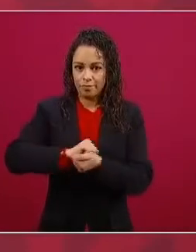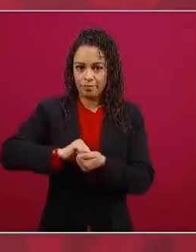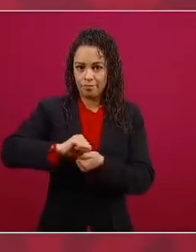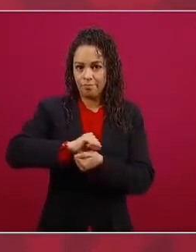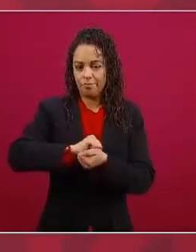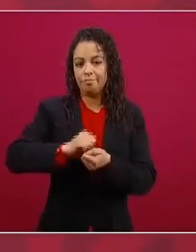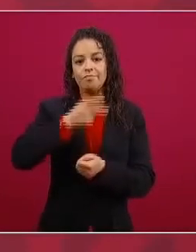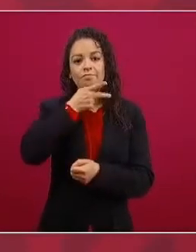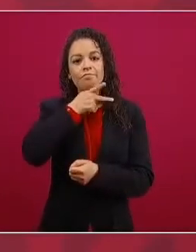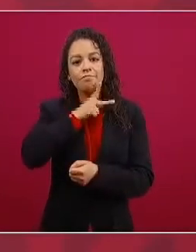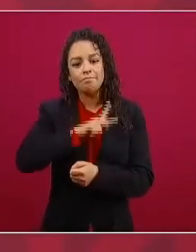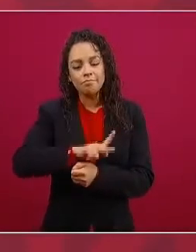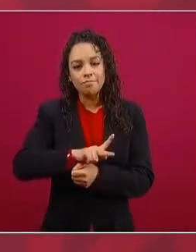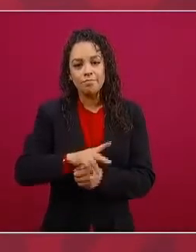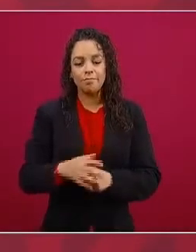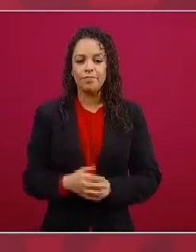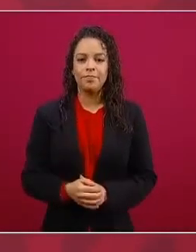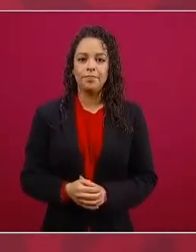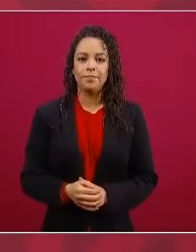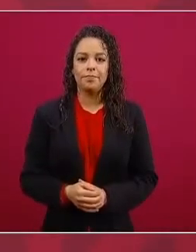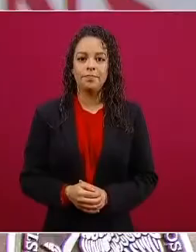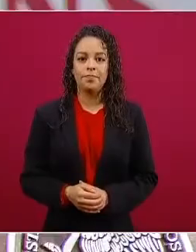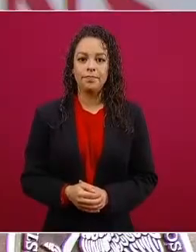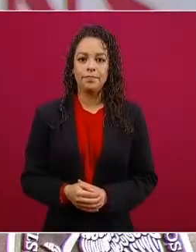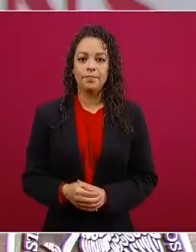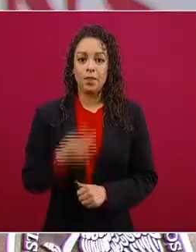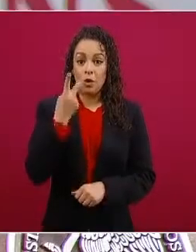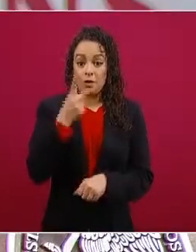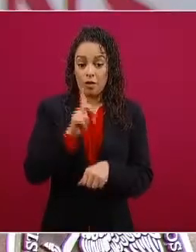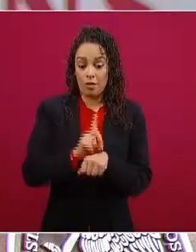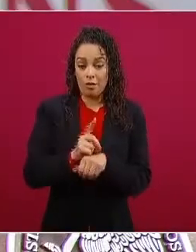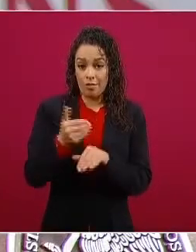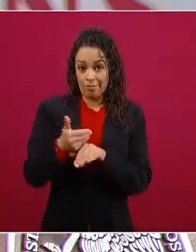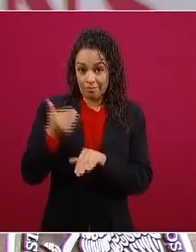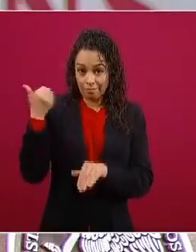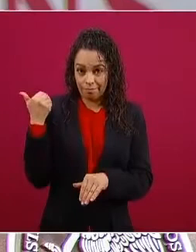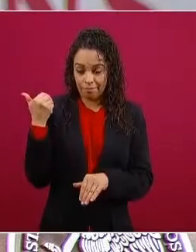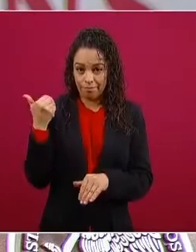Ya hace dos días ya logramos